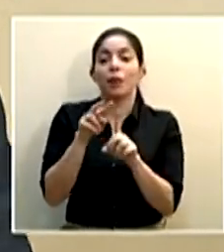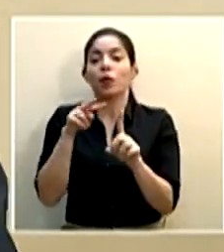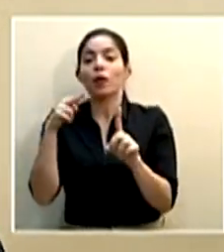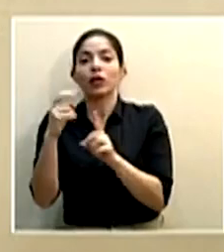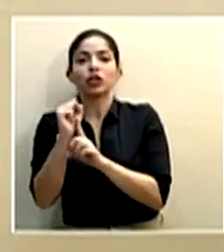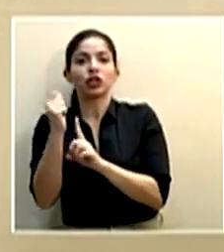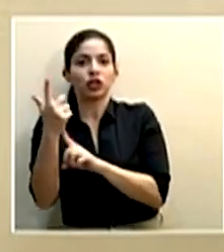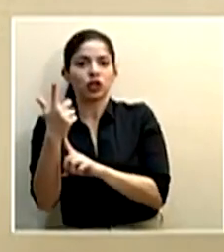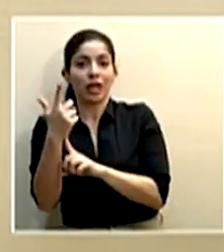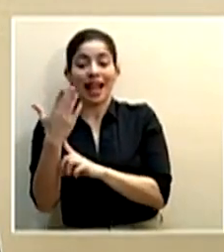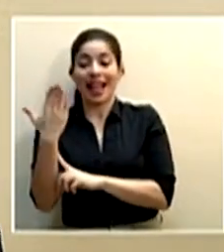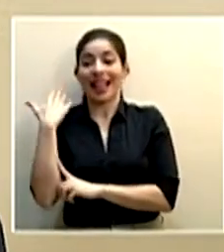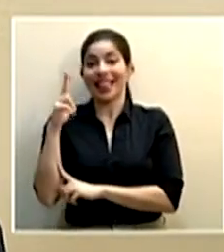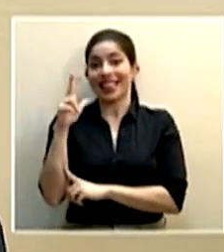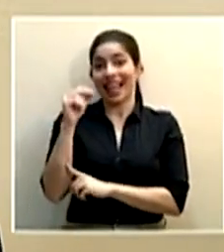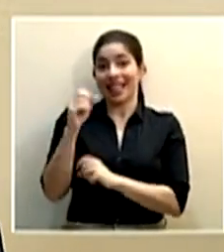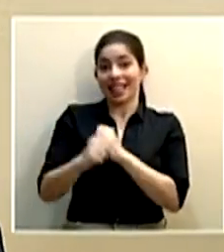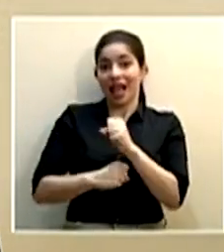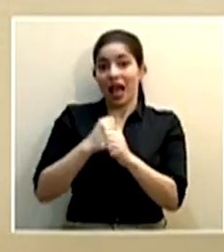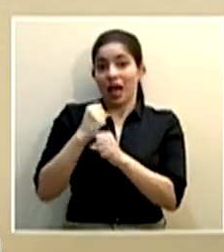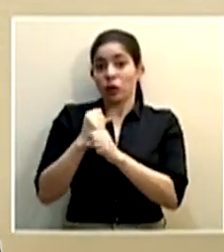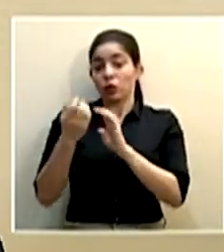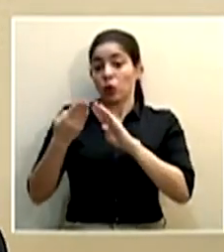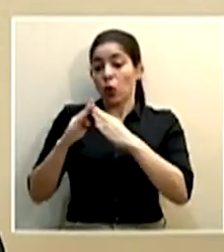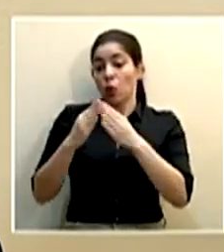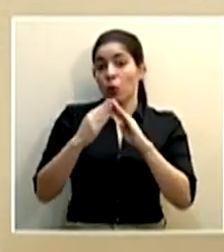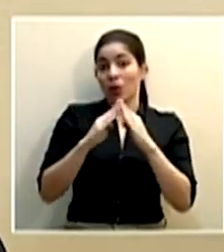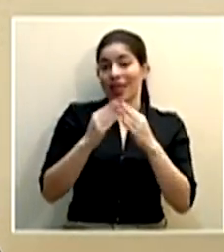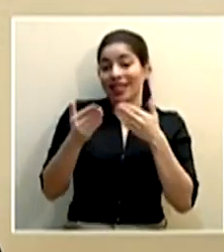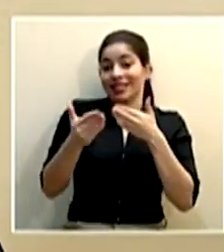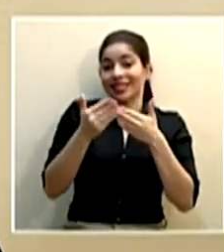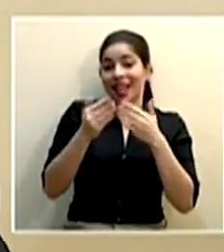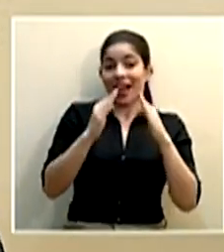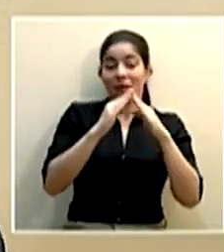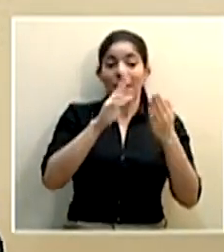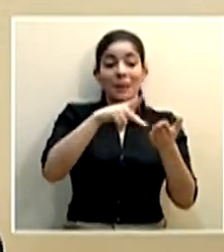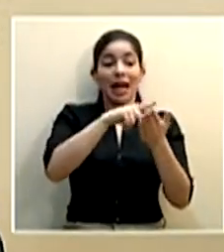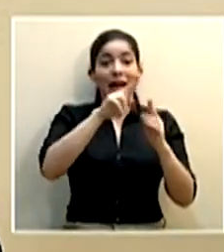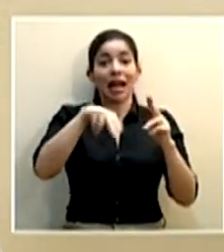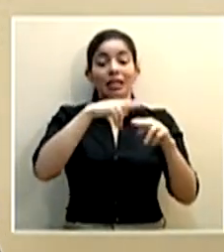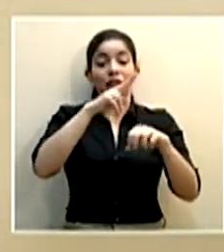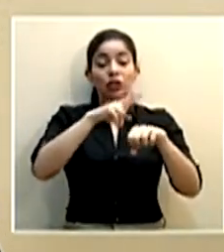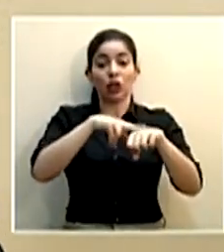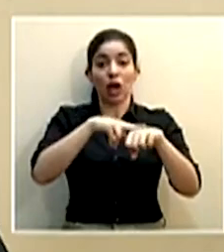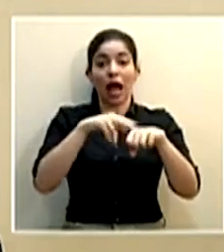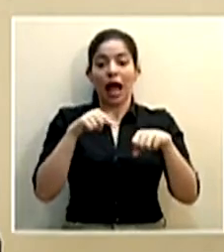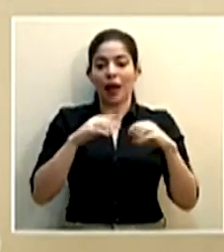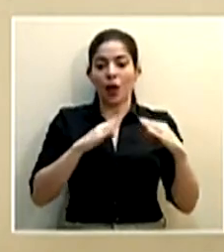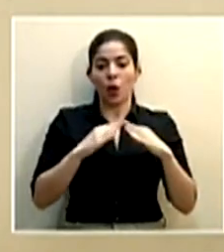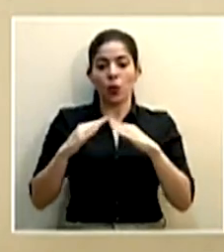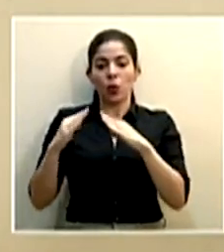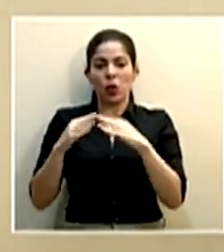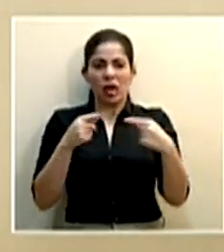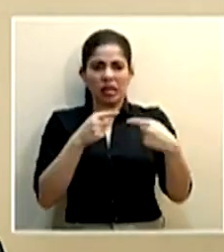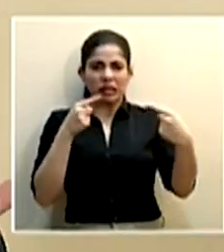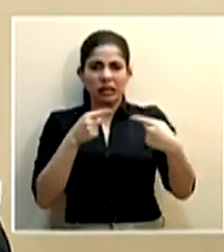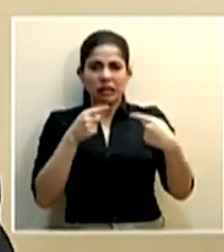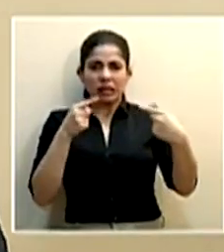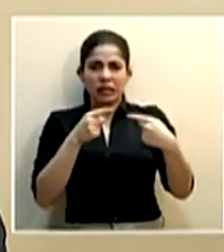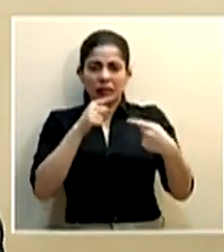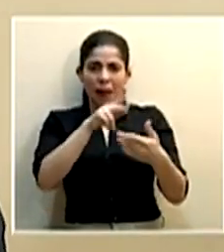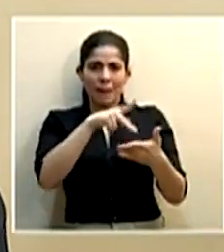social hace 30 años las comunidades vecinas a los parques nacionales vivían en constante conflicto con el área protegida